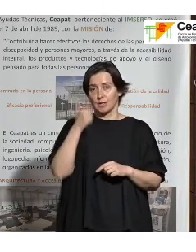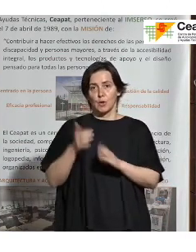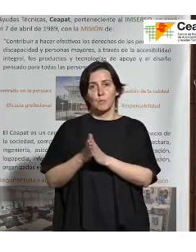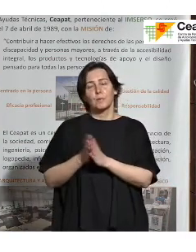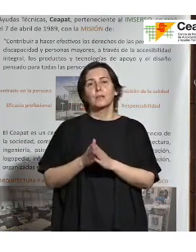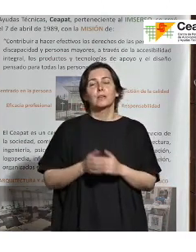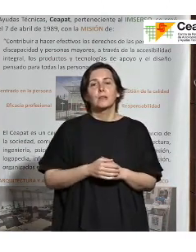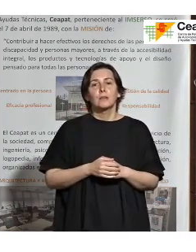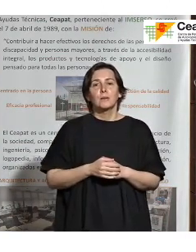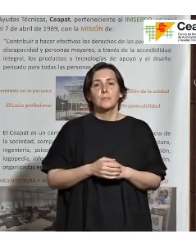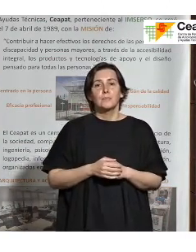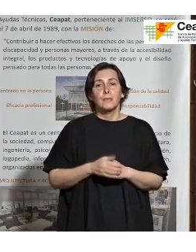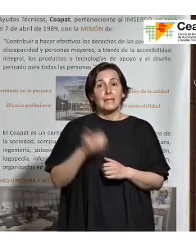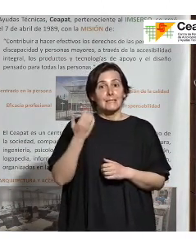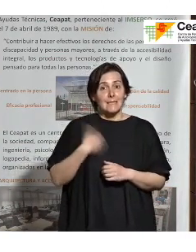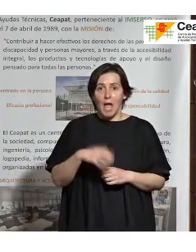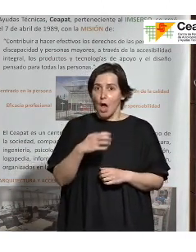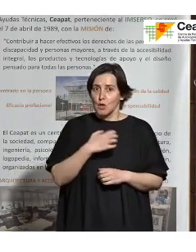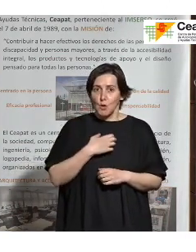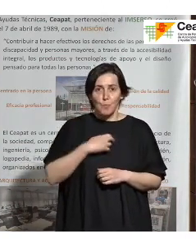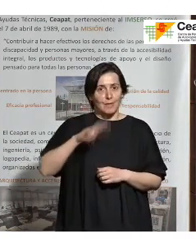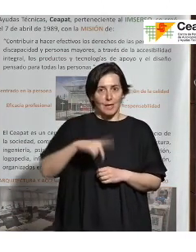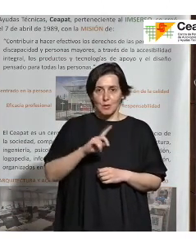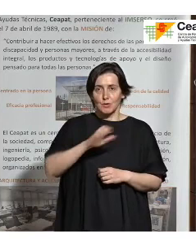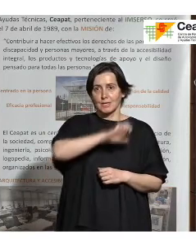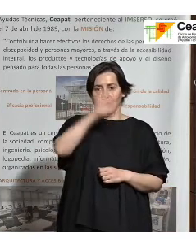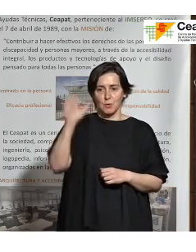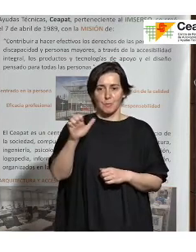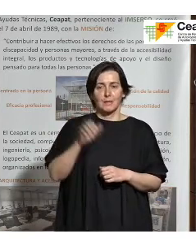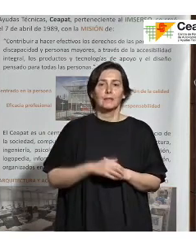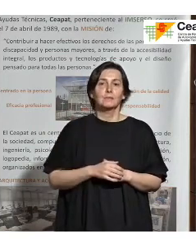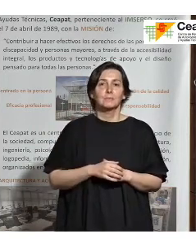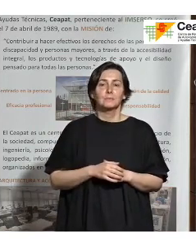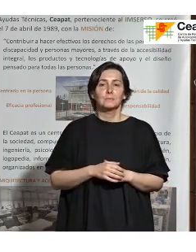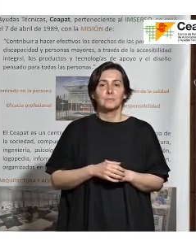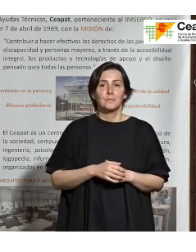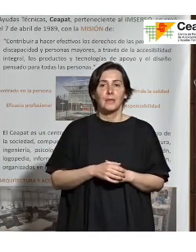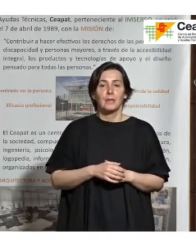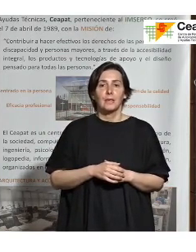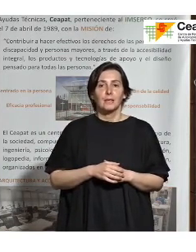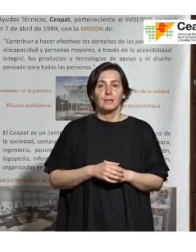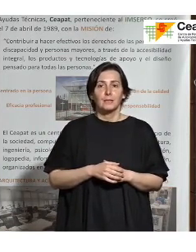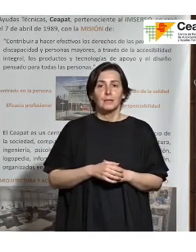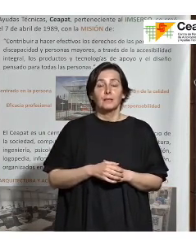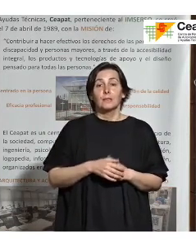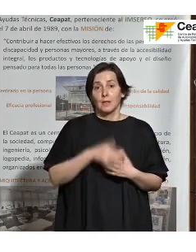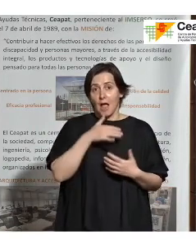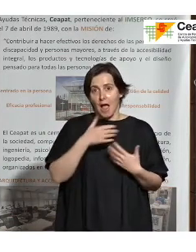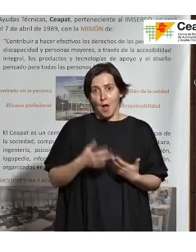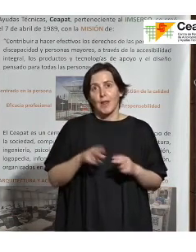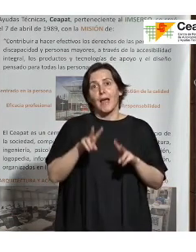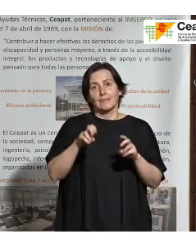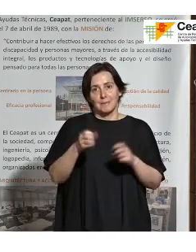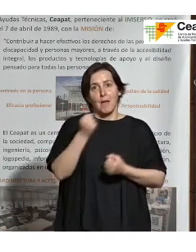ya no puede no ser europea en lo que se refiere, digamos, a lo legal. Y ahora, claro, viene lo económico,